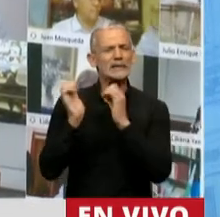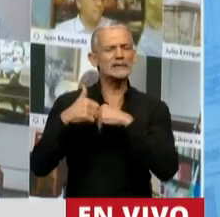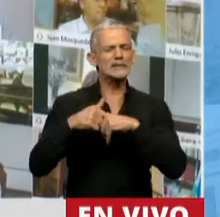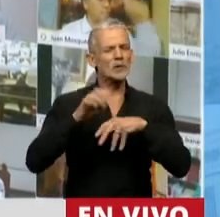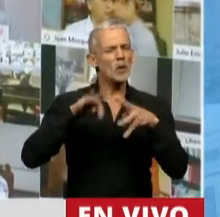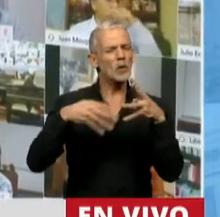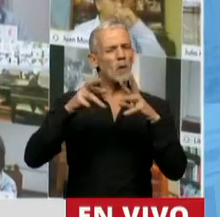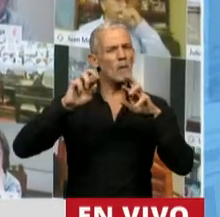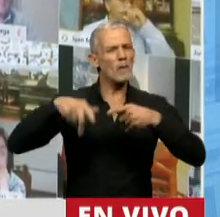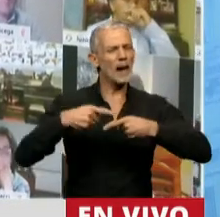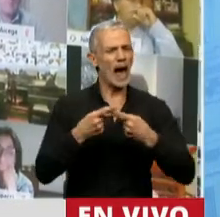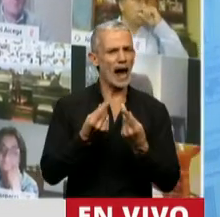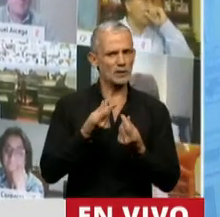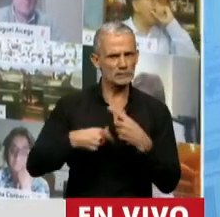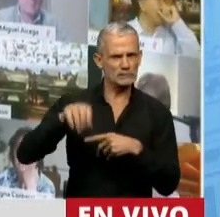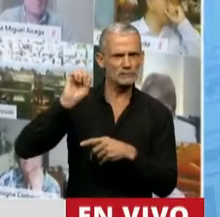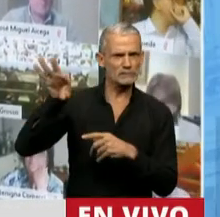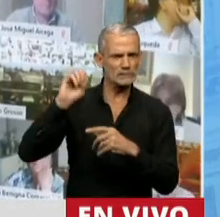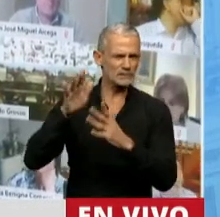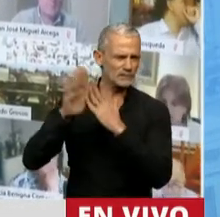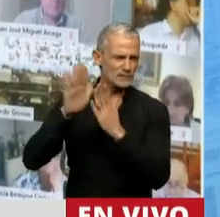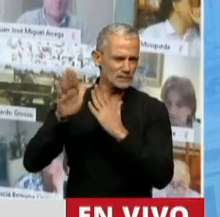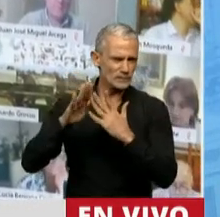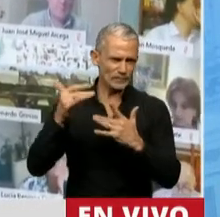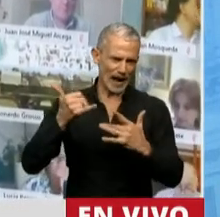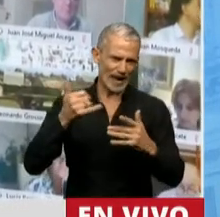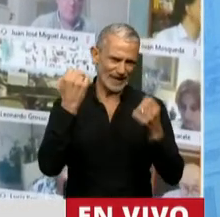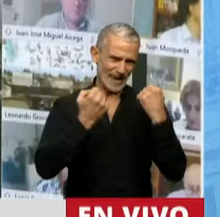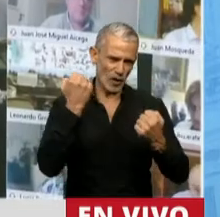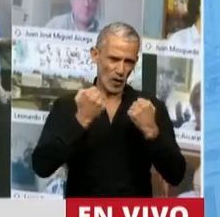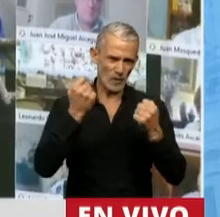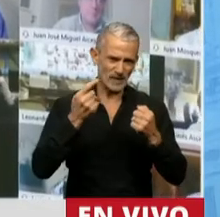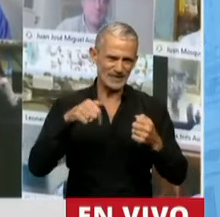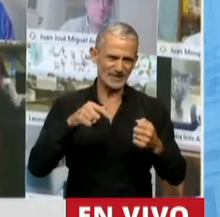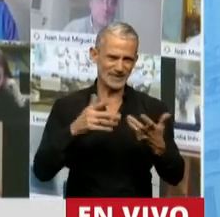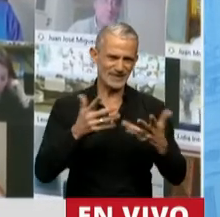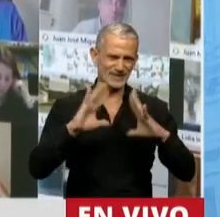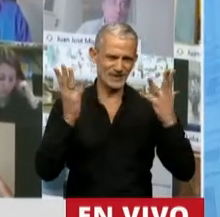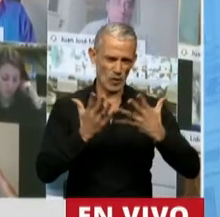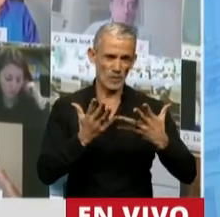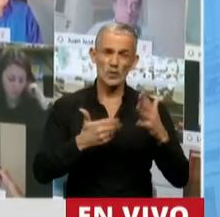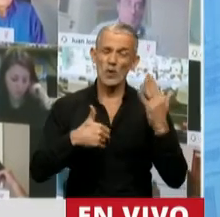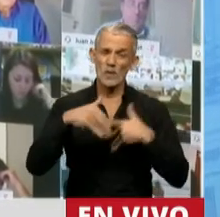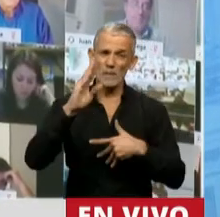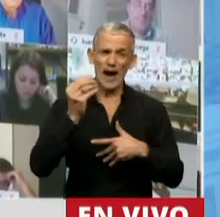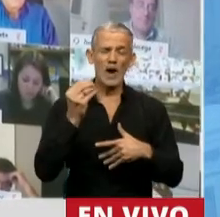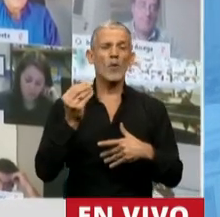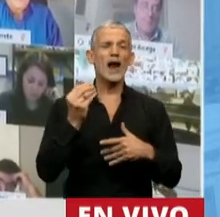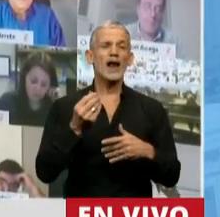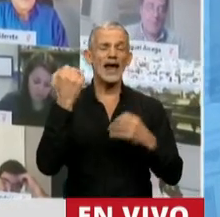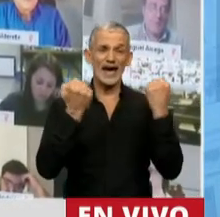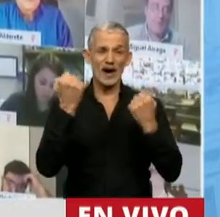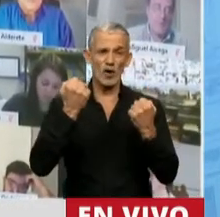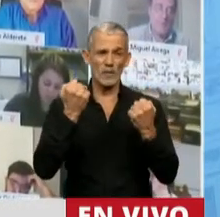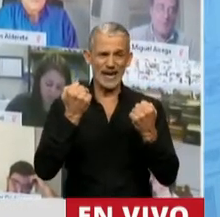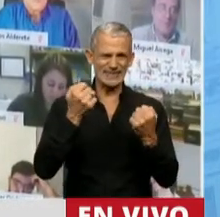planificado de uno de los mayores flagelos económicos que sufren las economías en la actualidad, y particularmente las economías